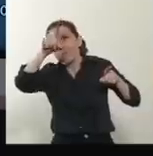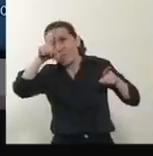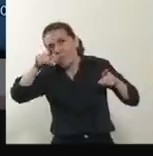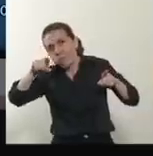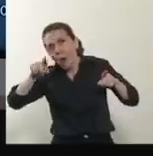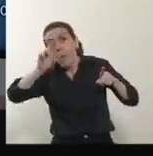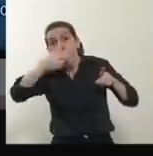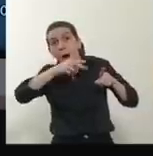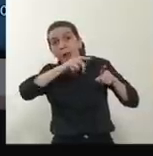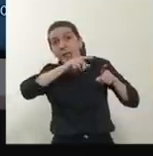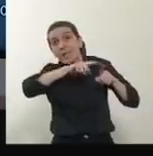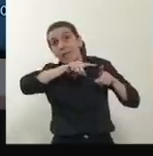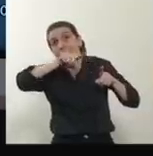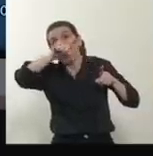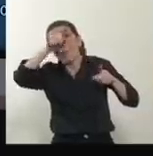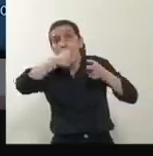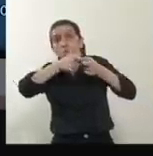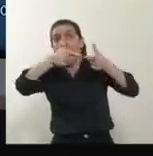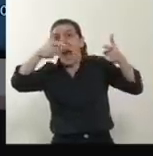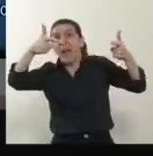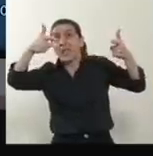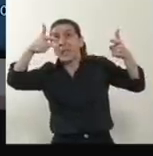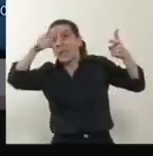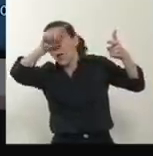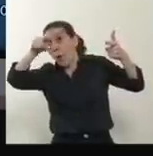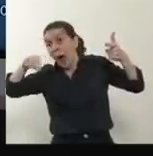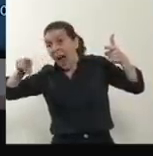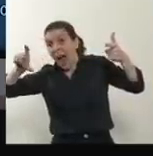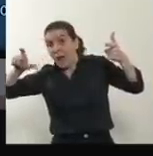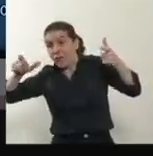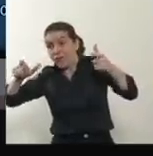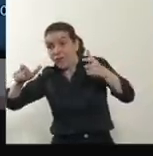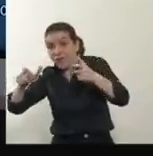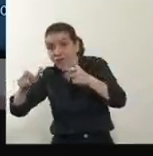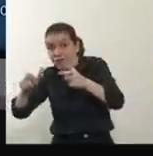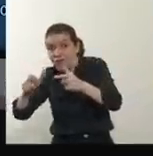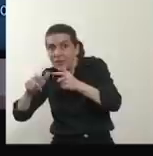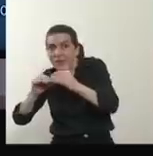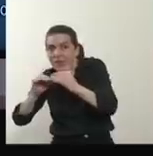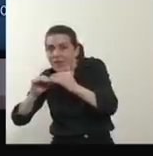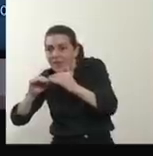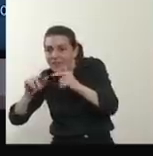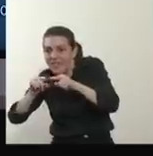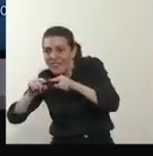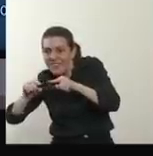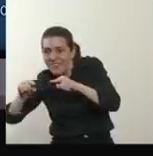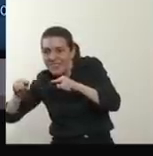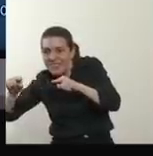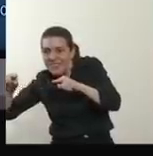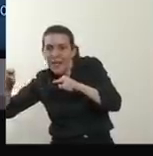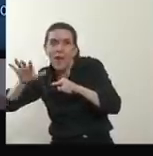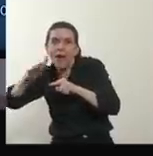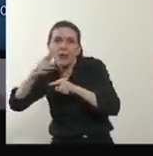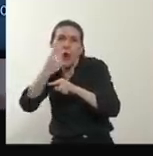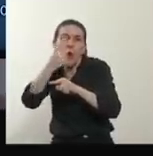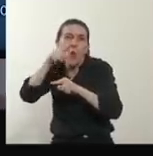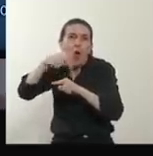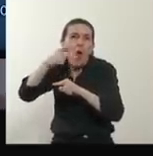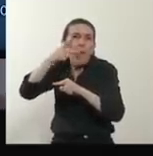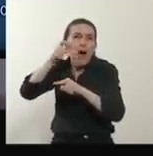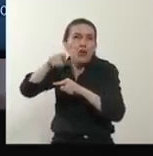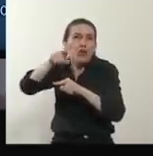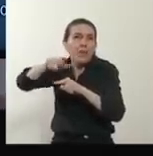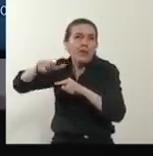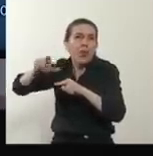y una curva que tiende a estabilizarse con una tasa del 1,8 más o menos de letalidad.